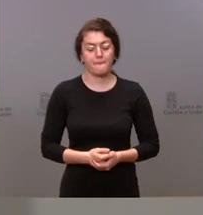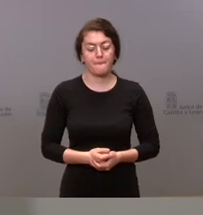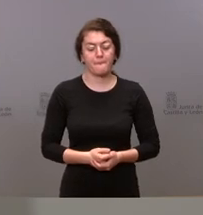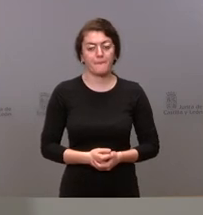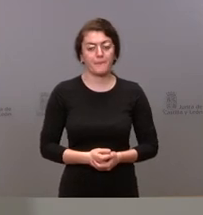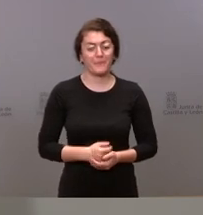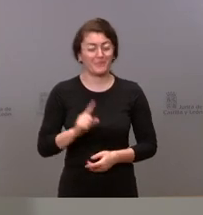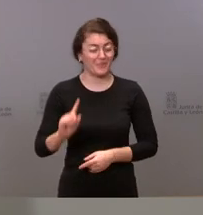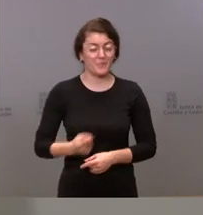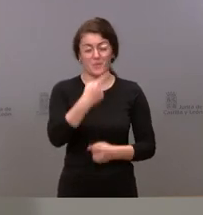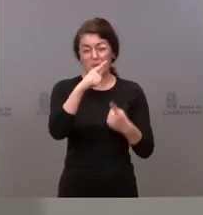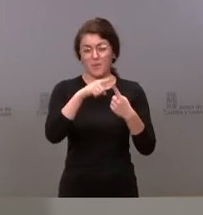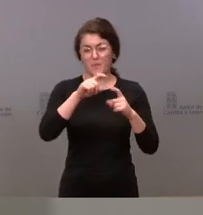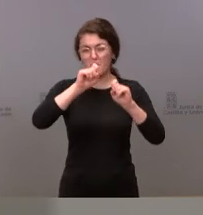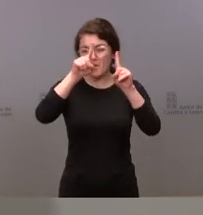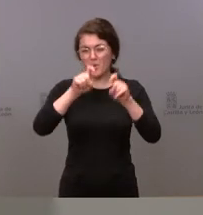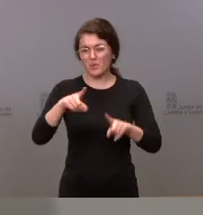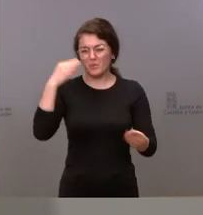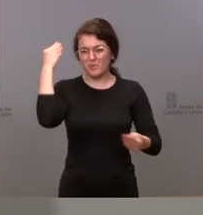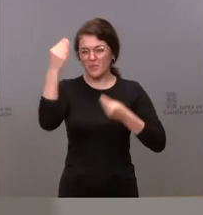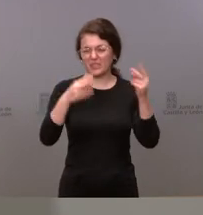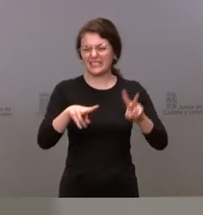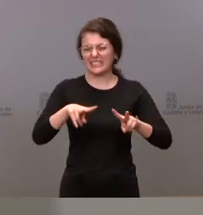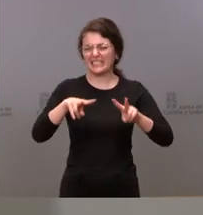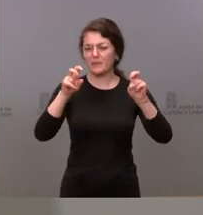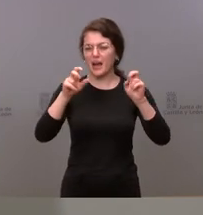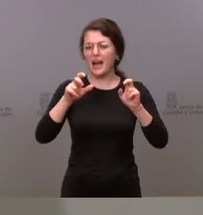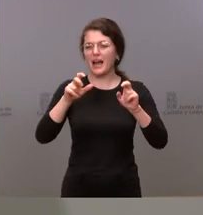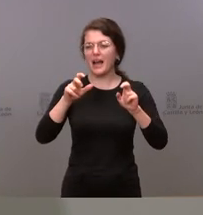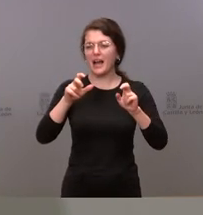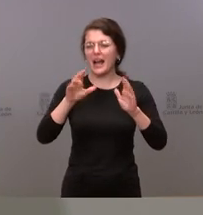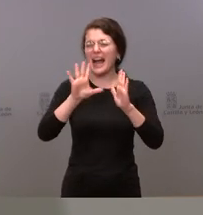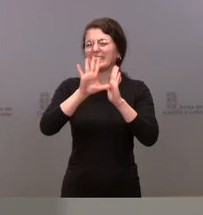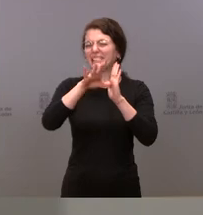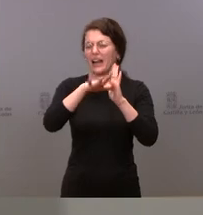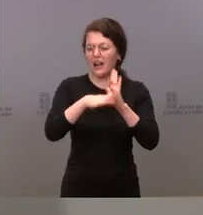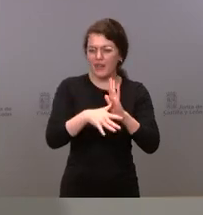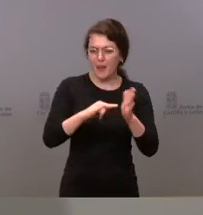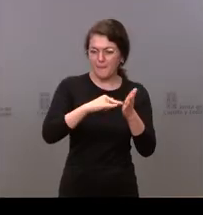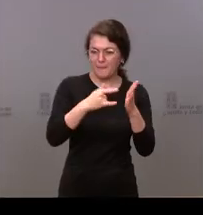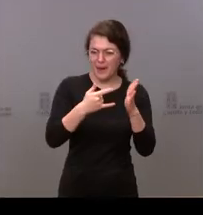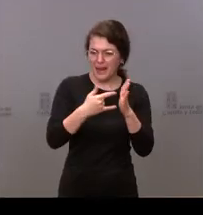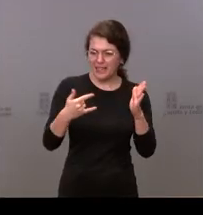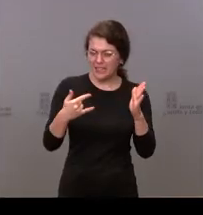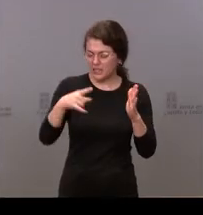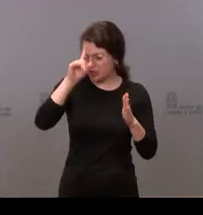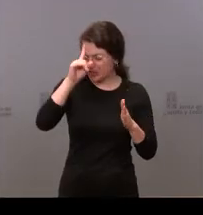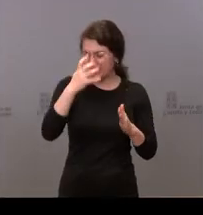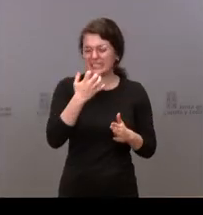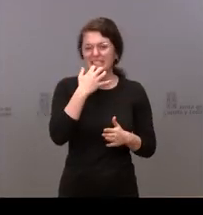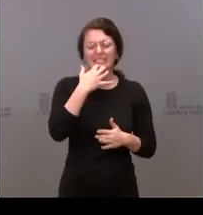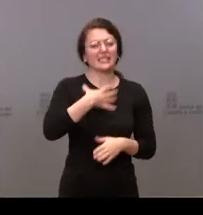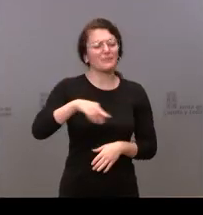la primera pregunta me parece que era por el retraso de unos planes es que no le he entendido si era el de network estilo cual era si me lo puede